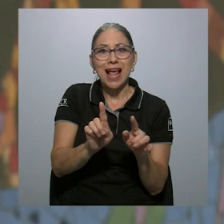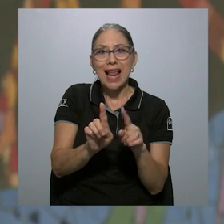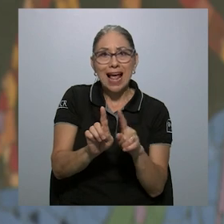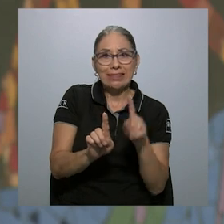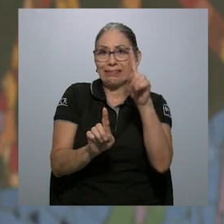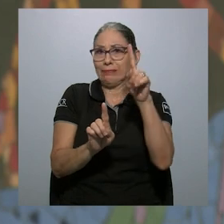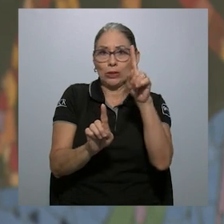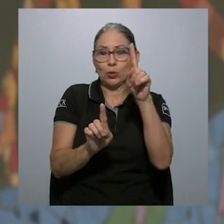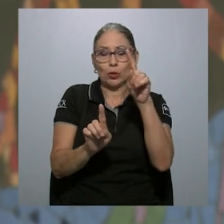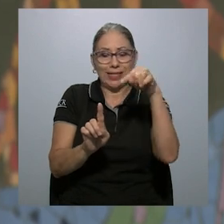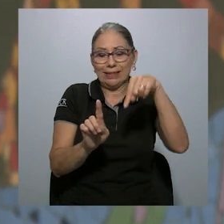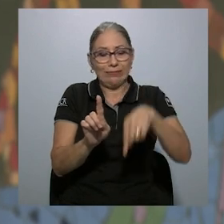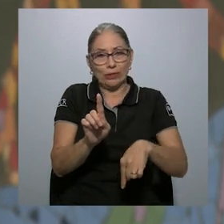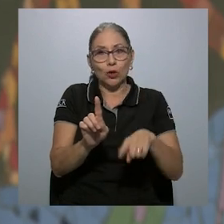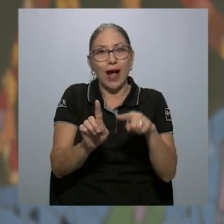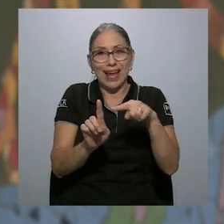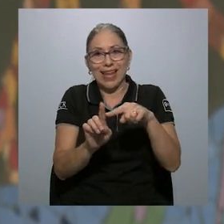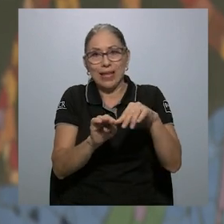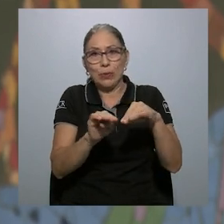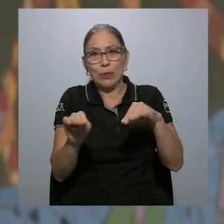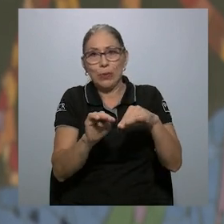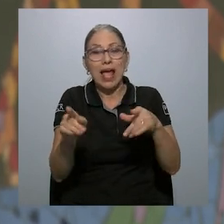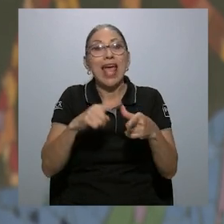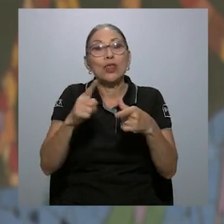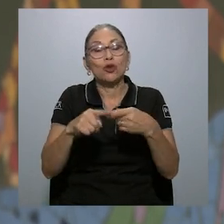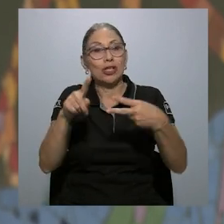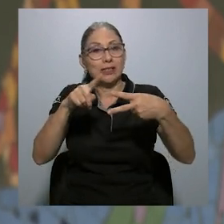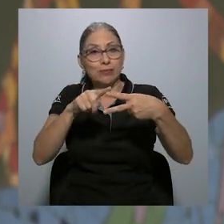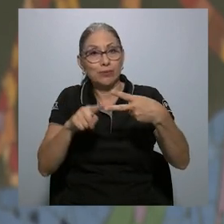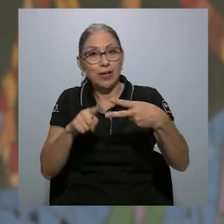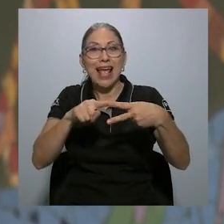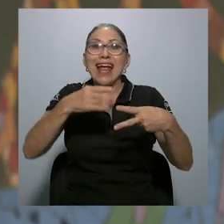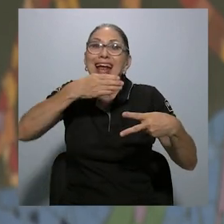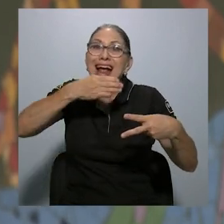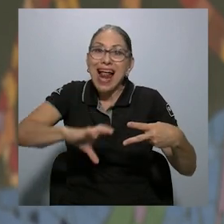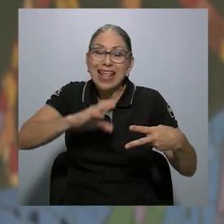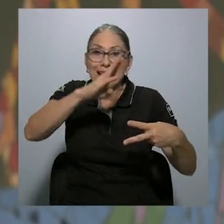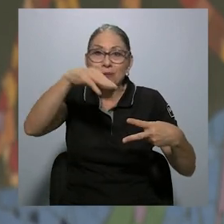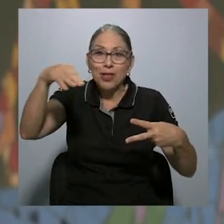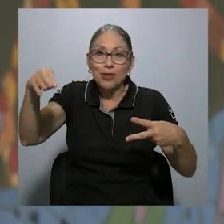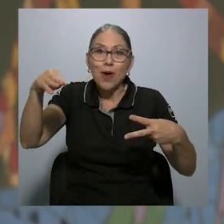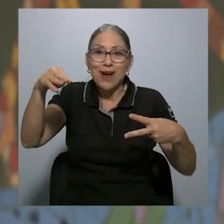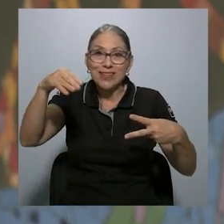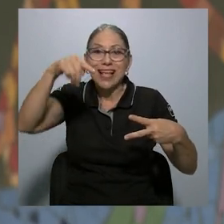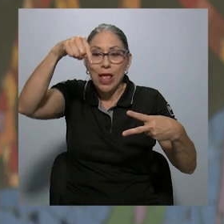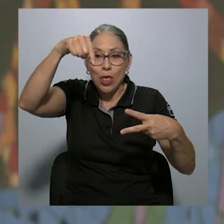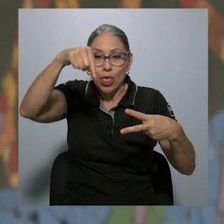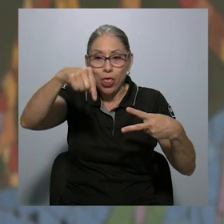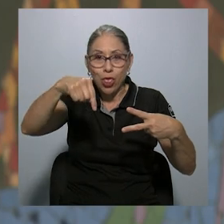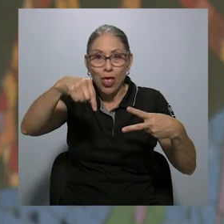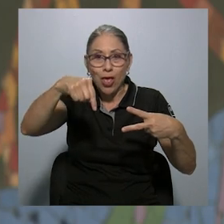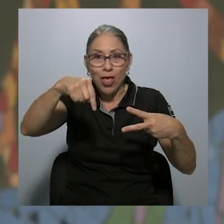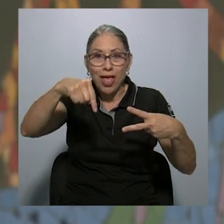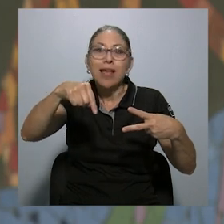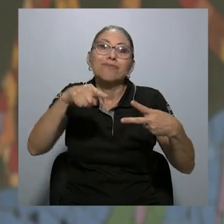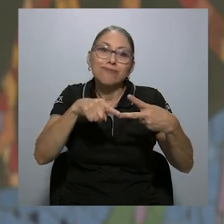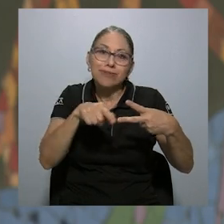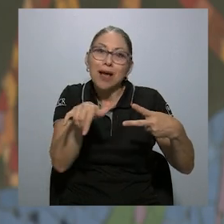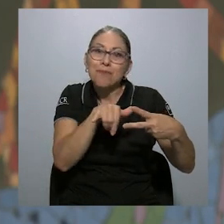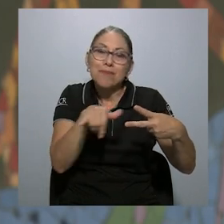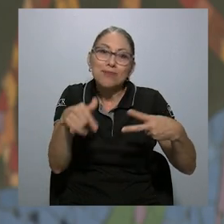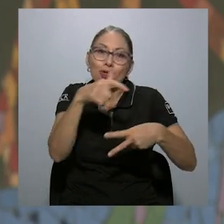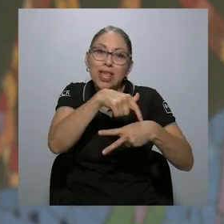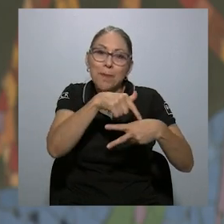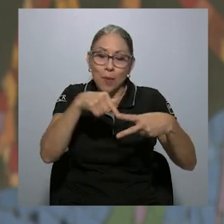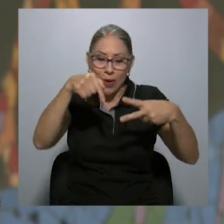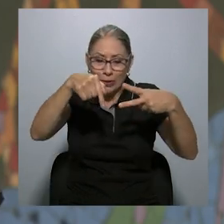Entonces tenemos dos grandes fuerzas, el calentamiento de las aguas, que está haciendo que los tiburones y rayas vayan más abajo, pero al mismo tiempo el poco